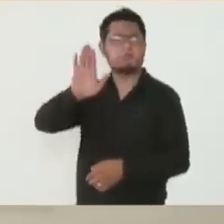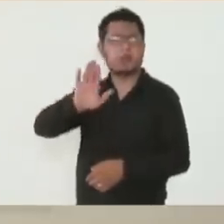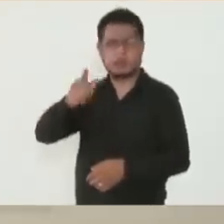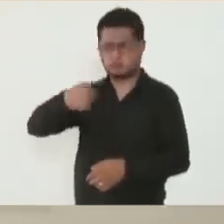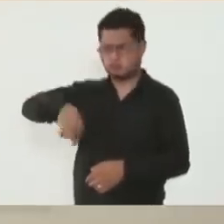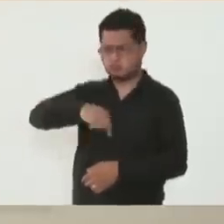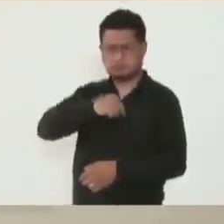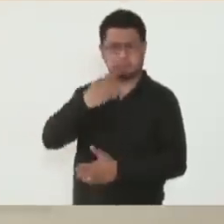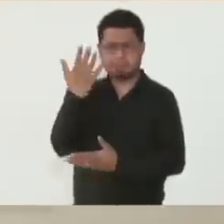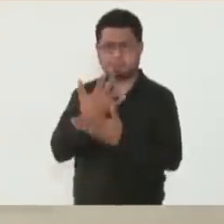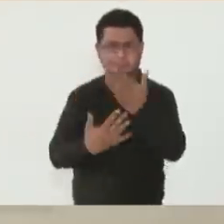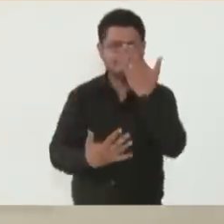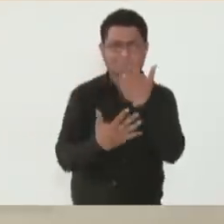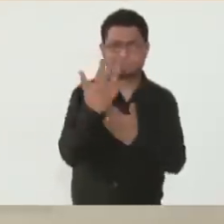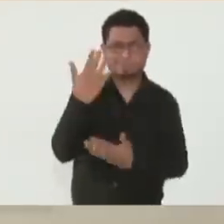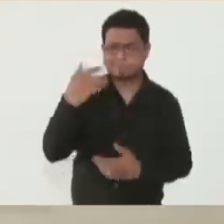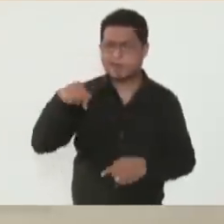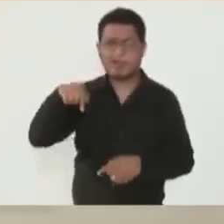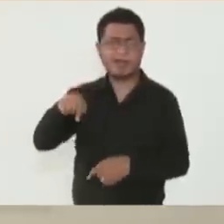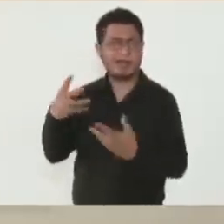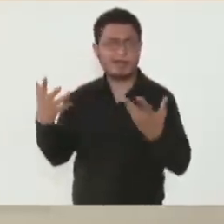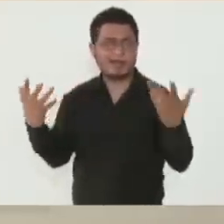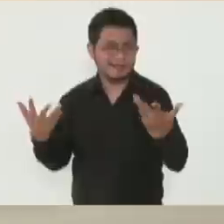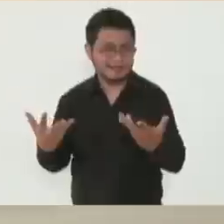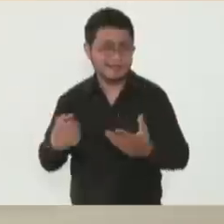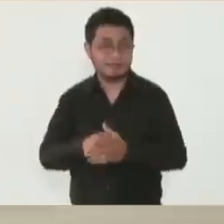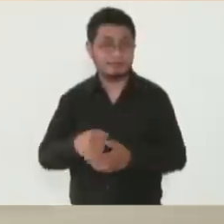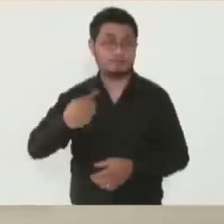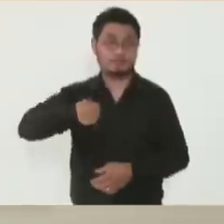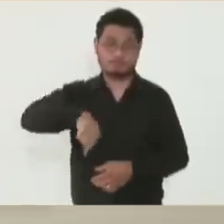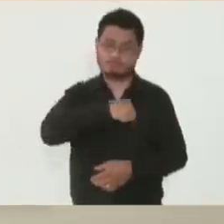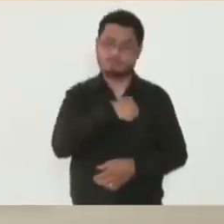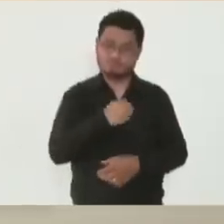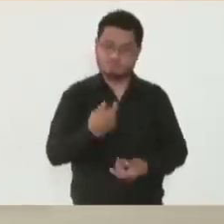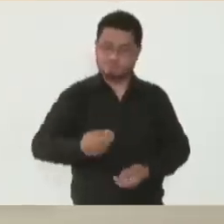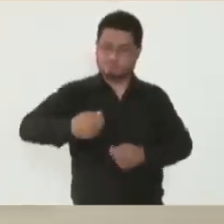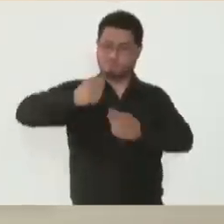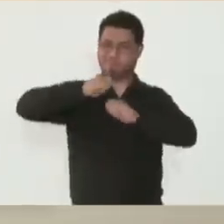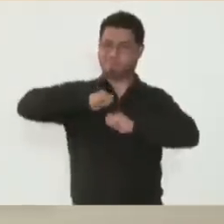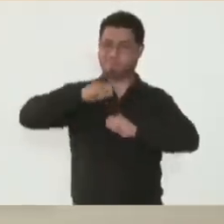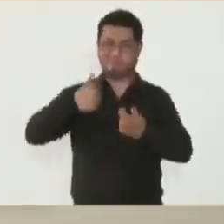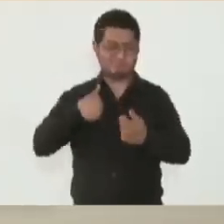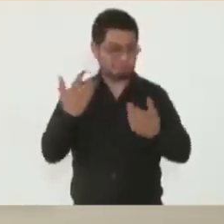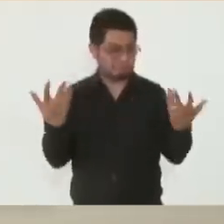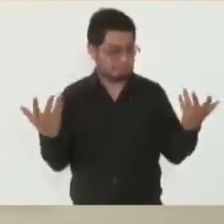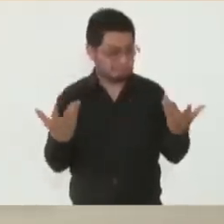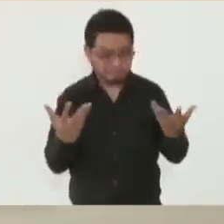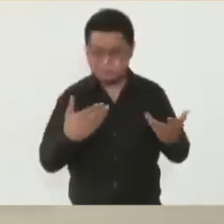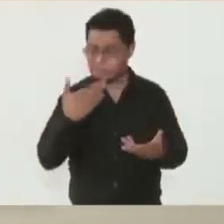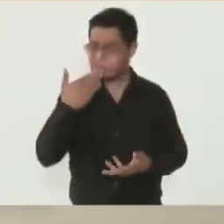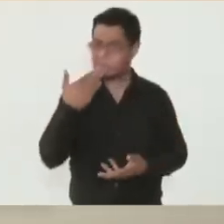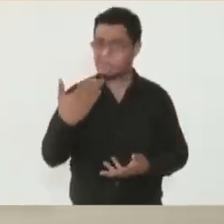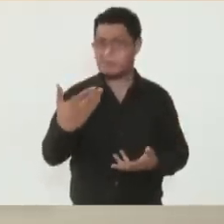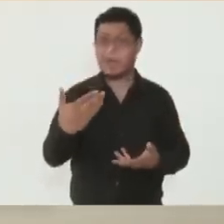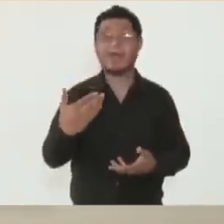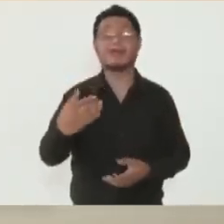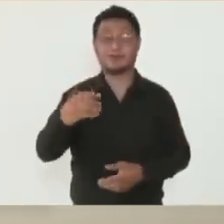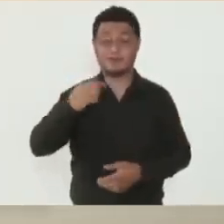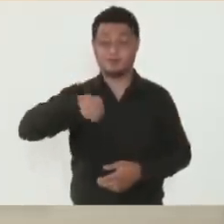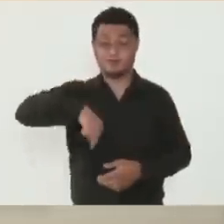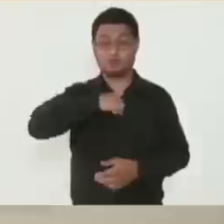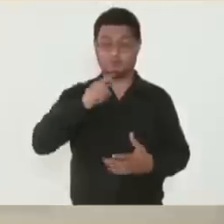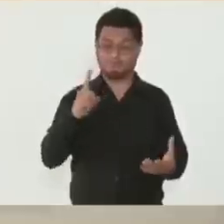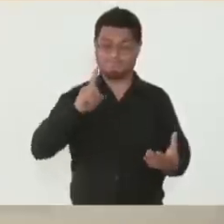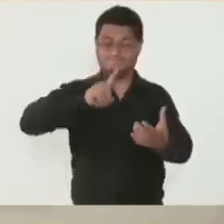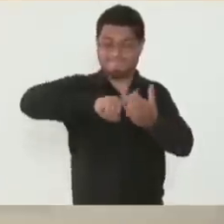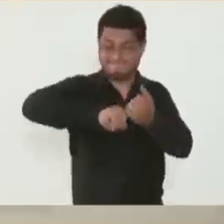Nosotros en ICA estamos muy orgullosos de la historia que tenemos en la construcción de infraestructura de este país y estamos todavía más orgullosos de ser parte de